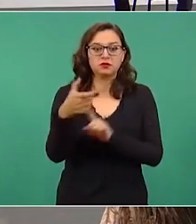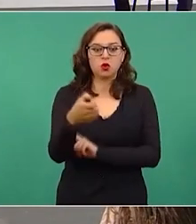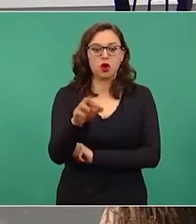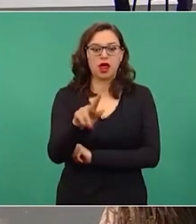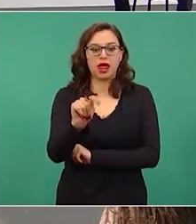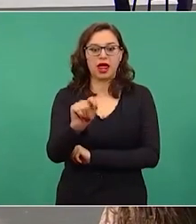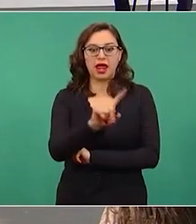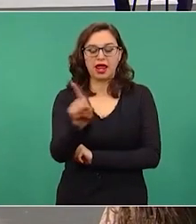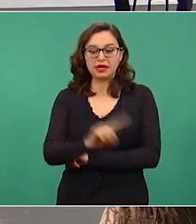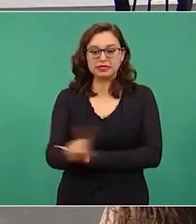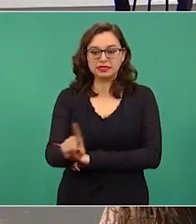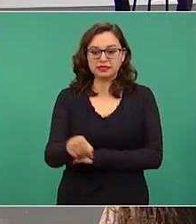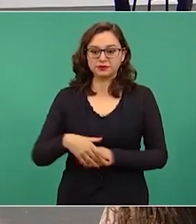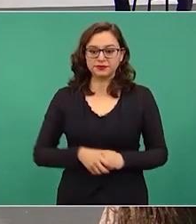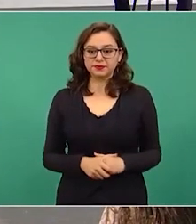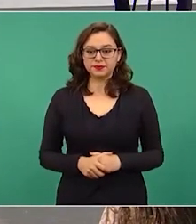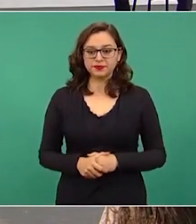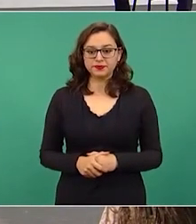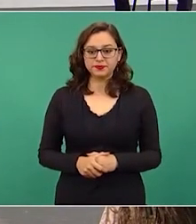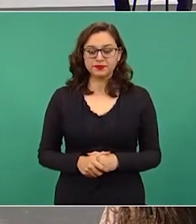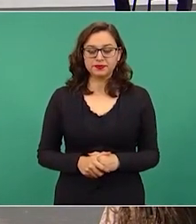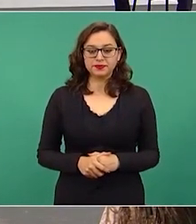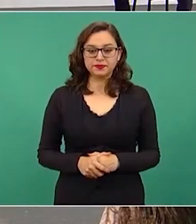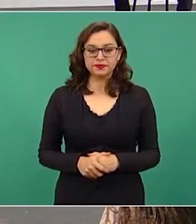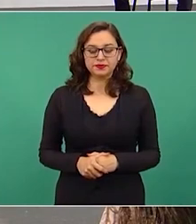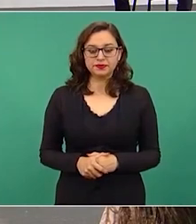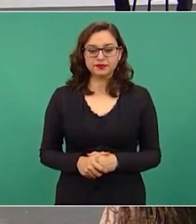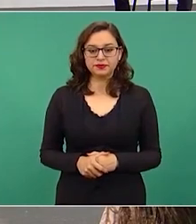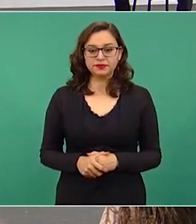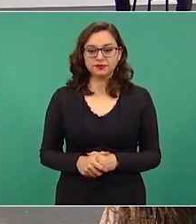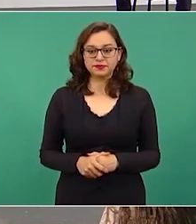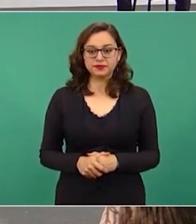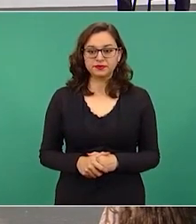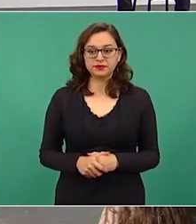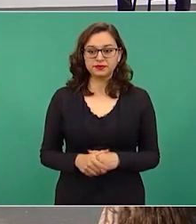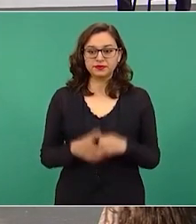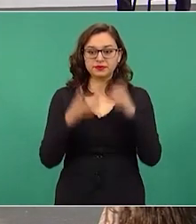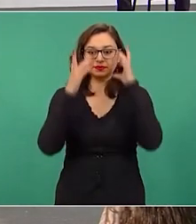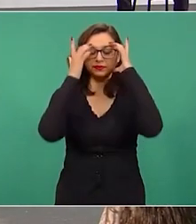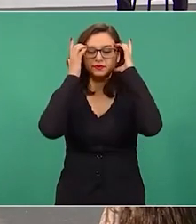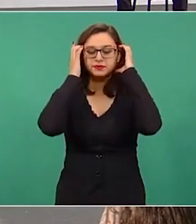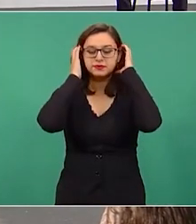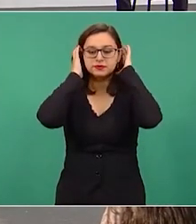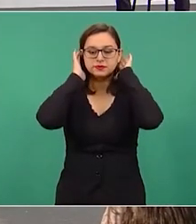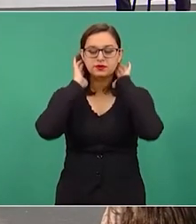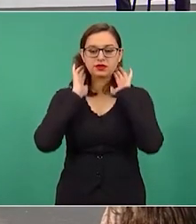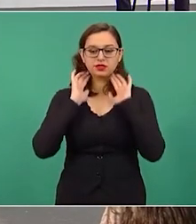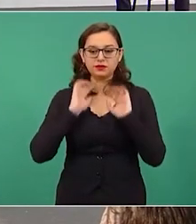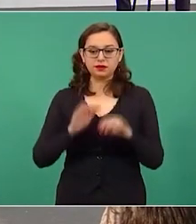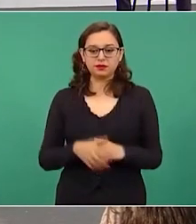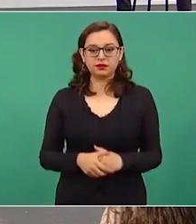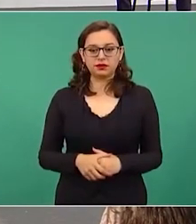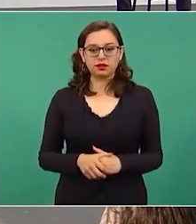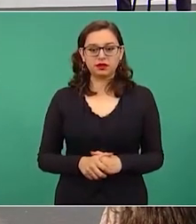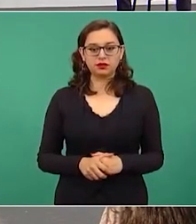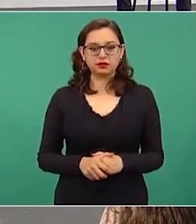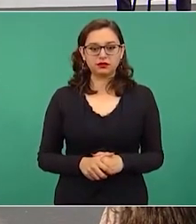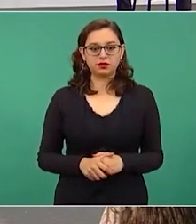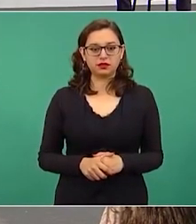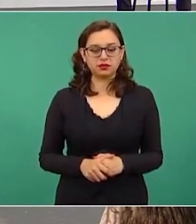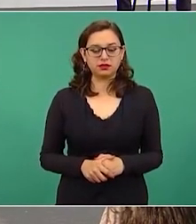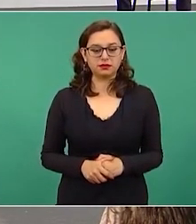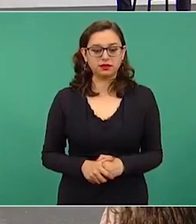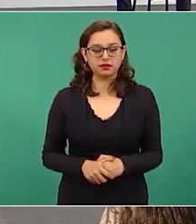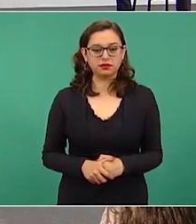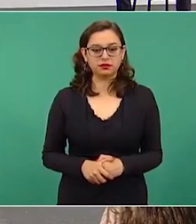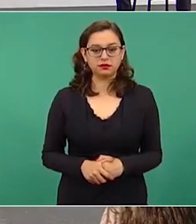como este siempre hemos salido